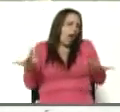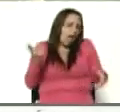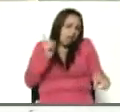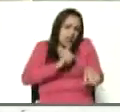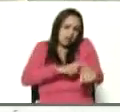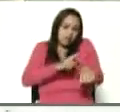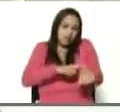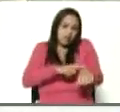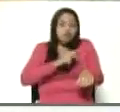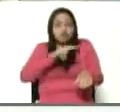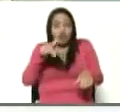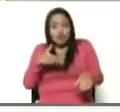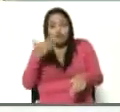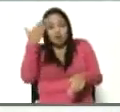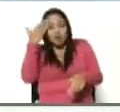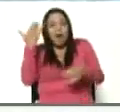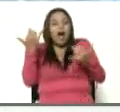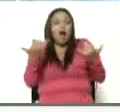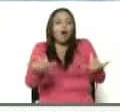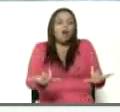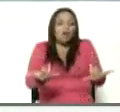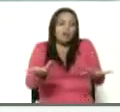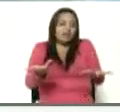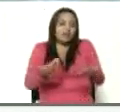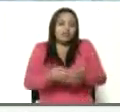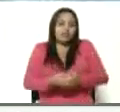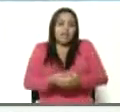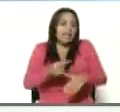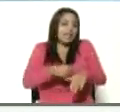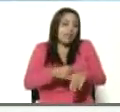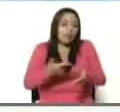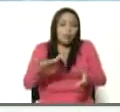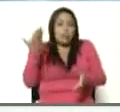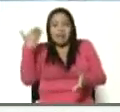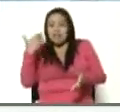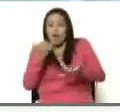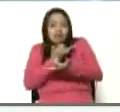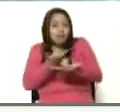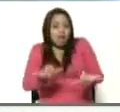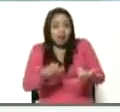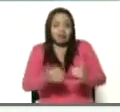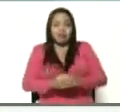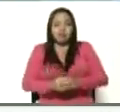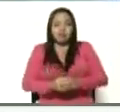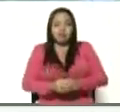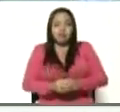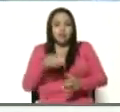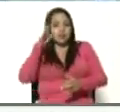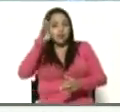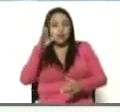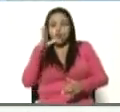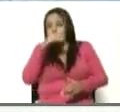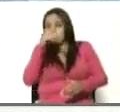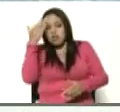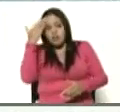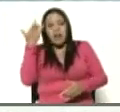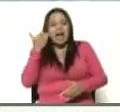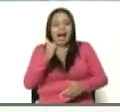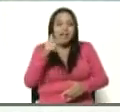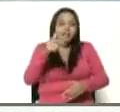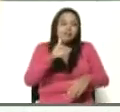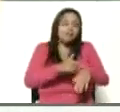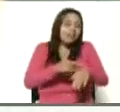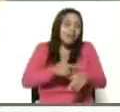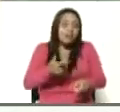nos damos cuenta que el momento que ya pasó, ya pasó. Y lo que viene no sabemos. Hemos estado en una coyuntura muy